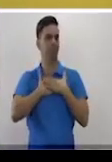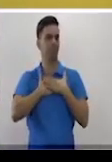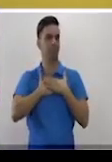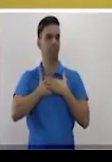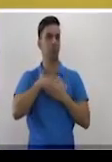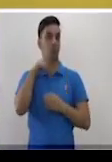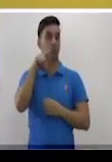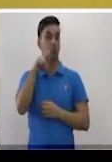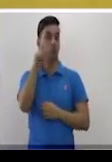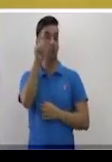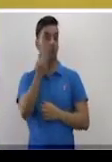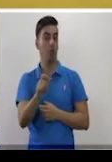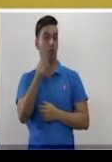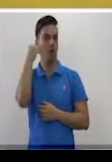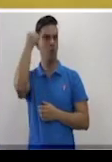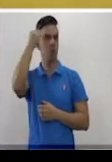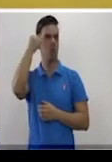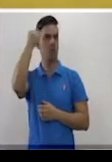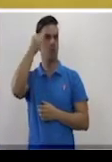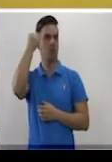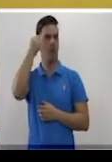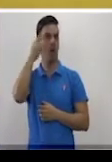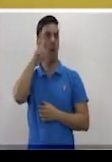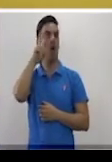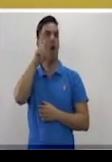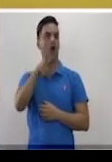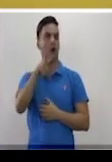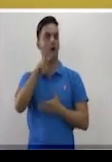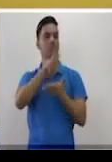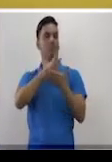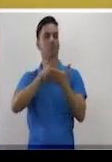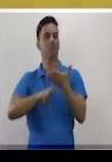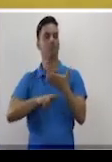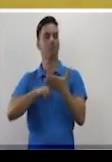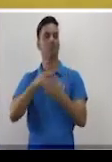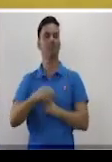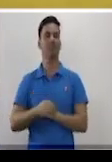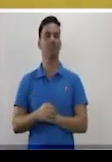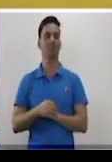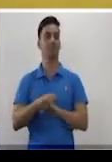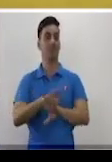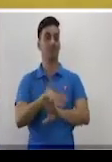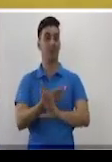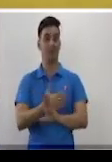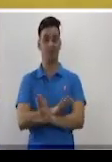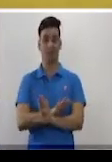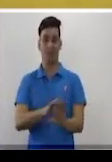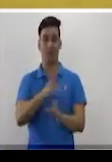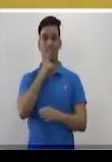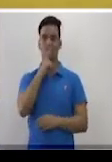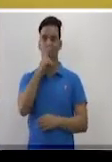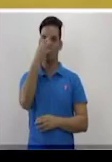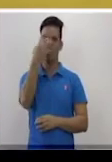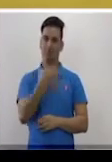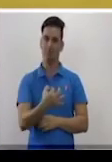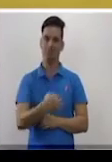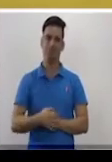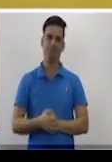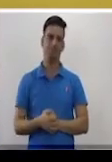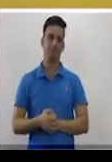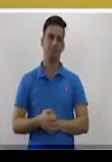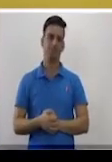pensamiento en actividad, para entonces llegar a la respuesta correcta de un ejercicio.